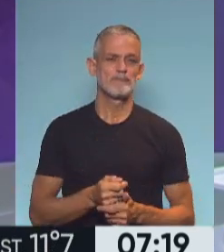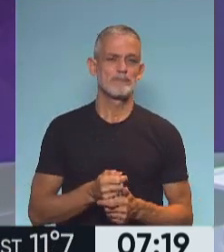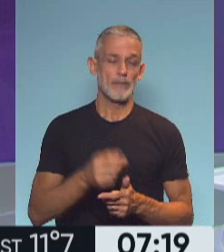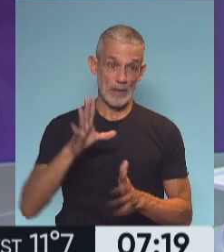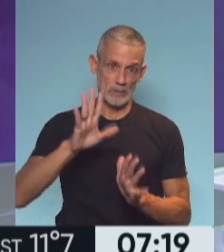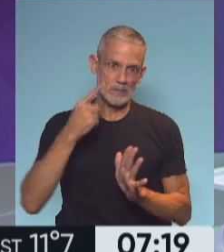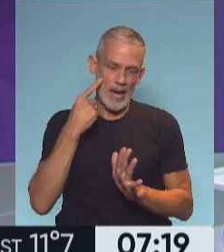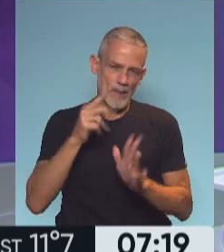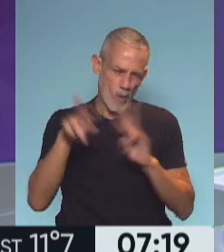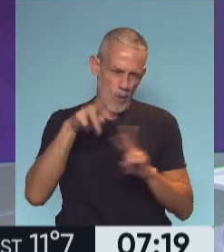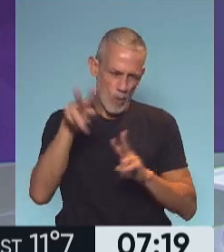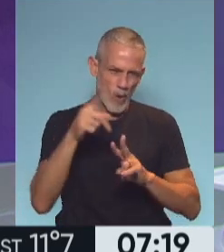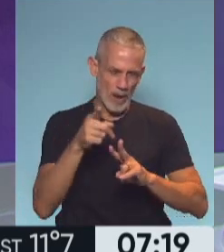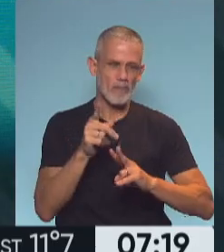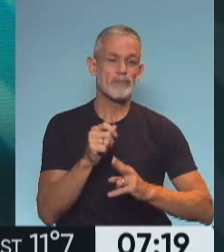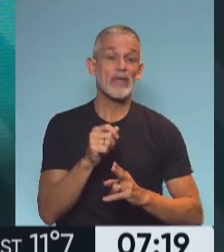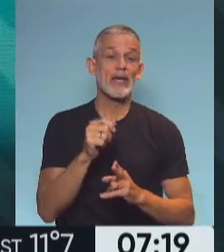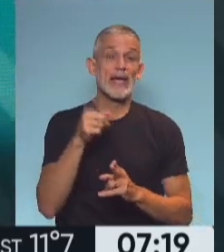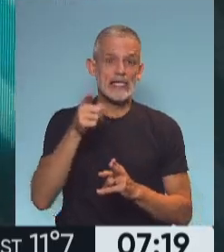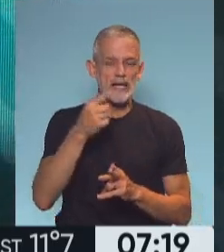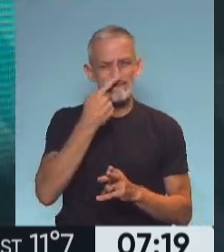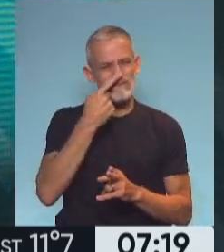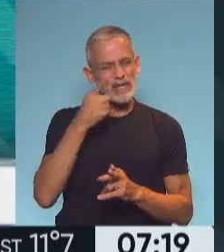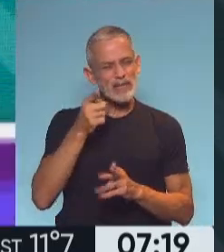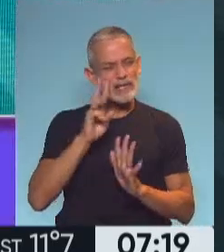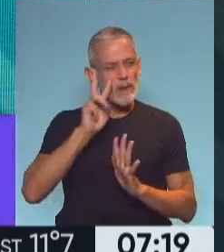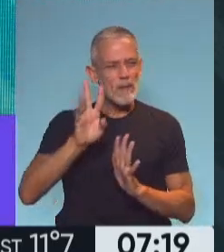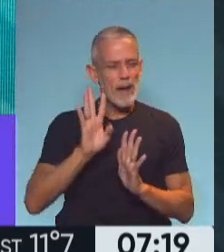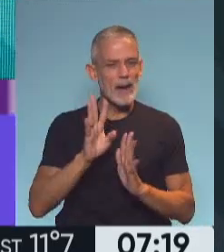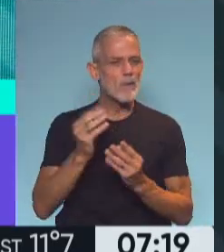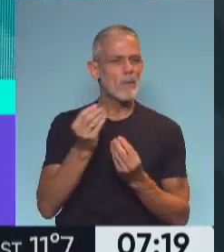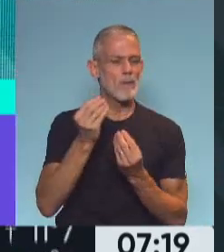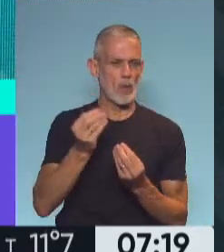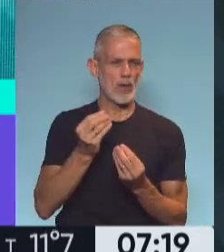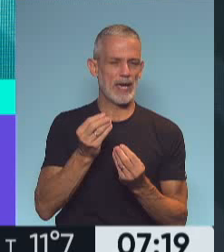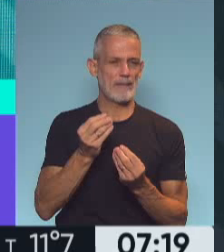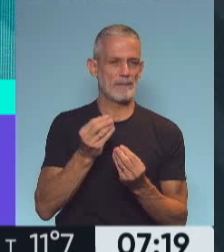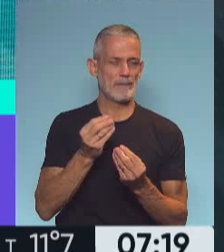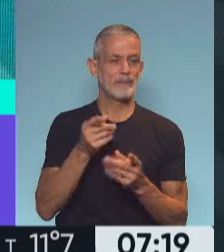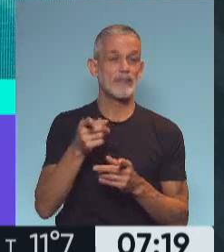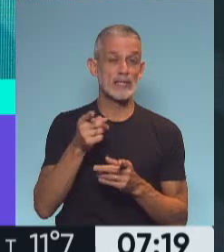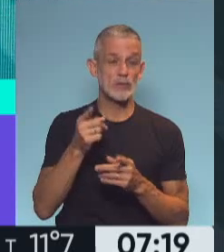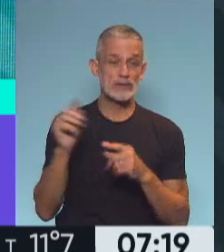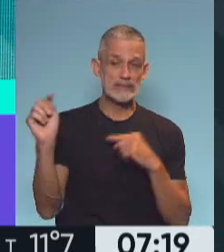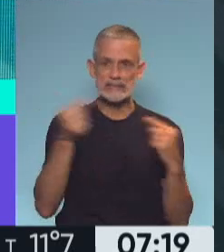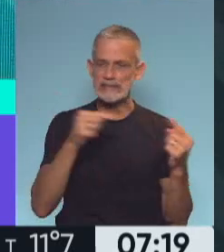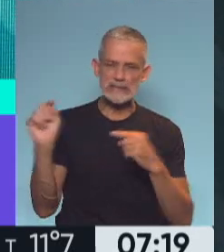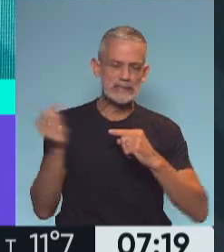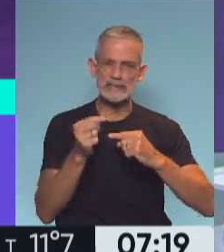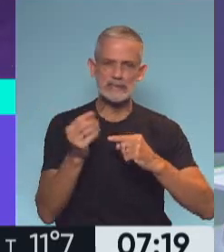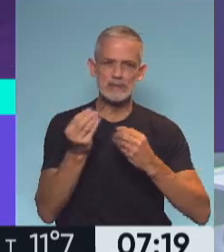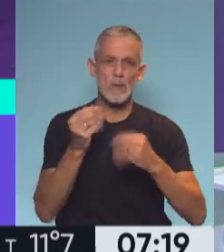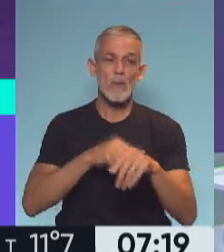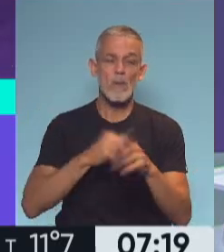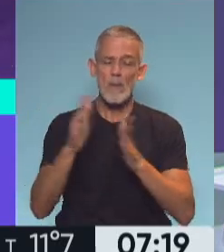bueno, ahora enseguida lo vamos a repasar. A ver, es interesante porque surge esta controversia en el